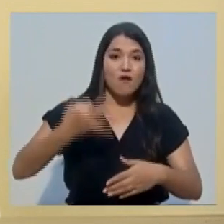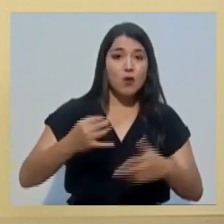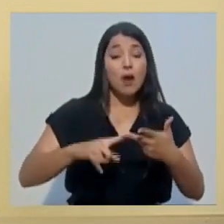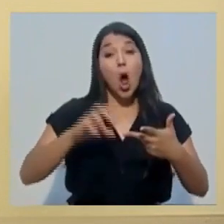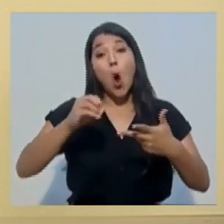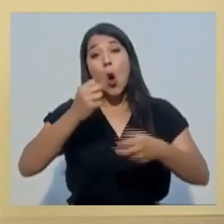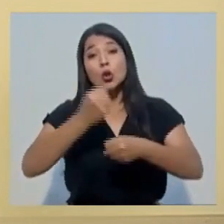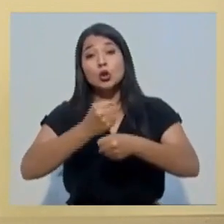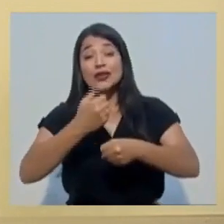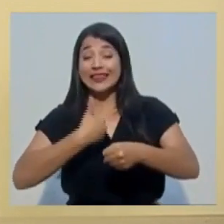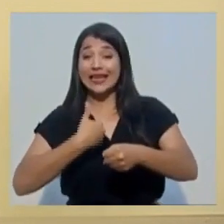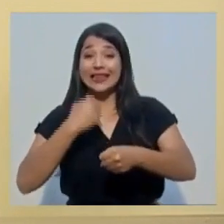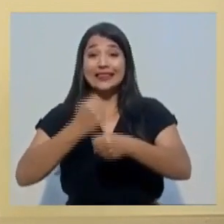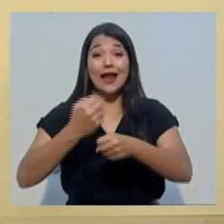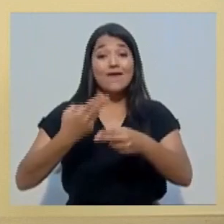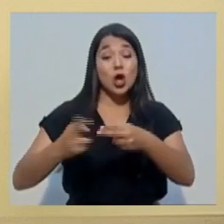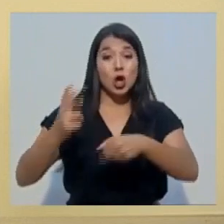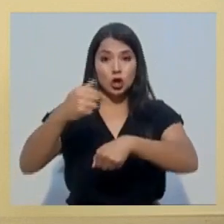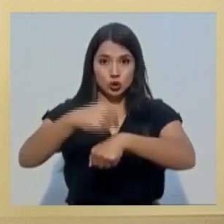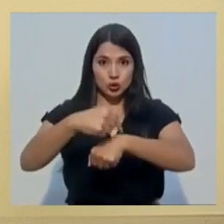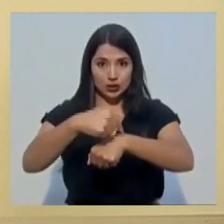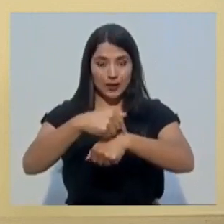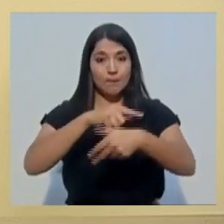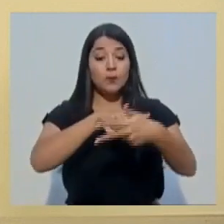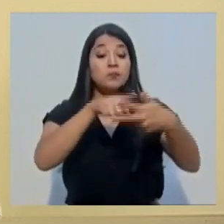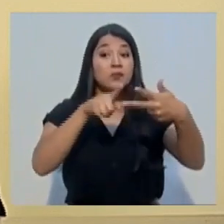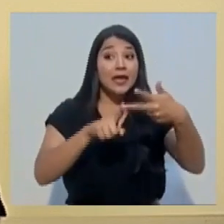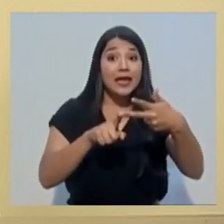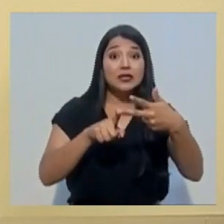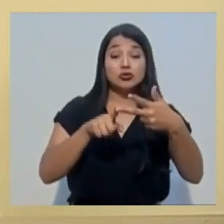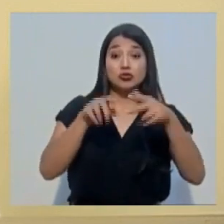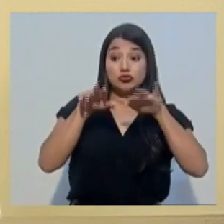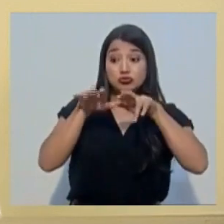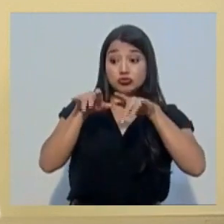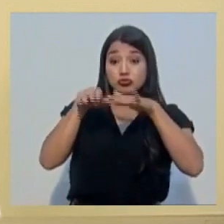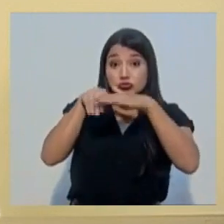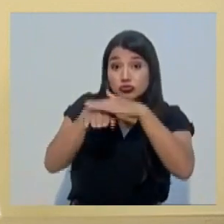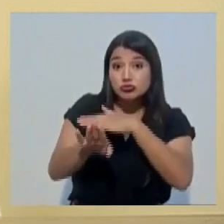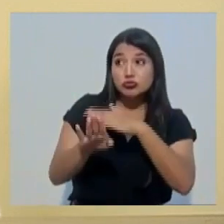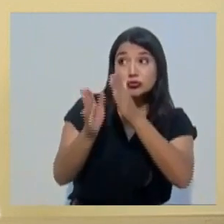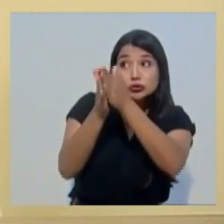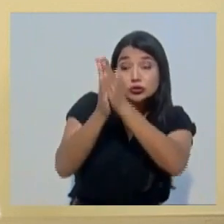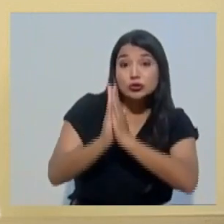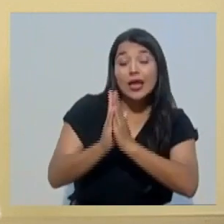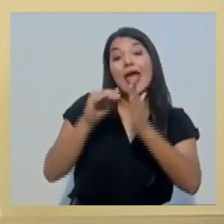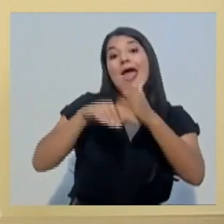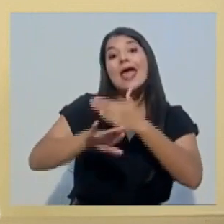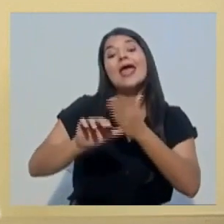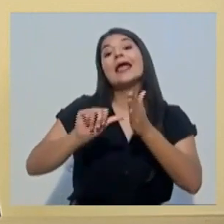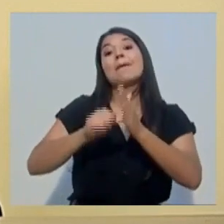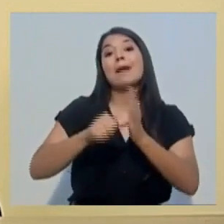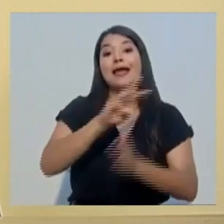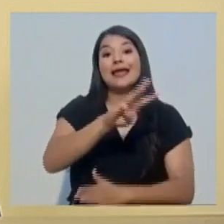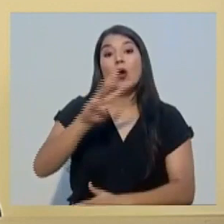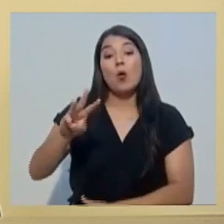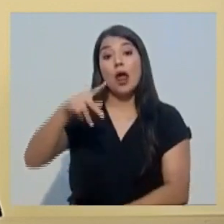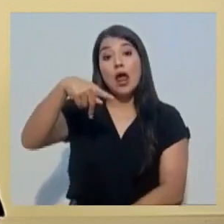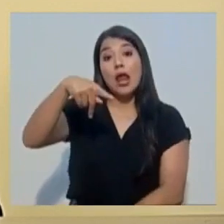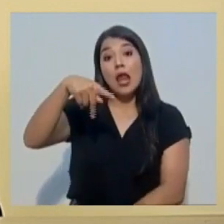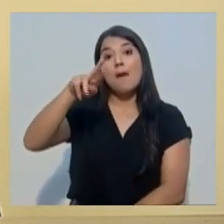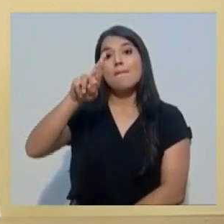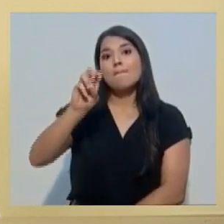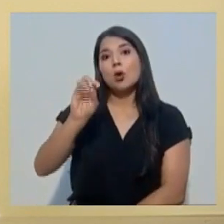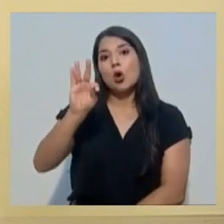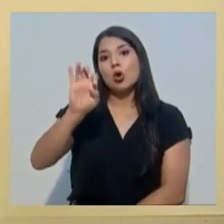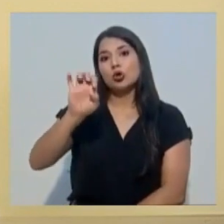que, teniendo una afectación laboral, ingresaron su solicitud a la plataforma Proteger.go.cr, pero que